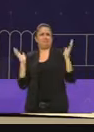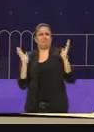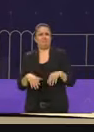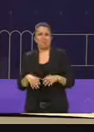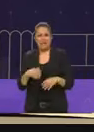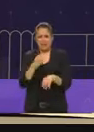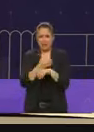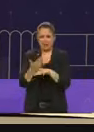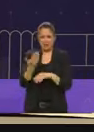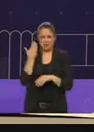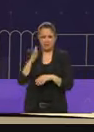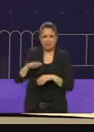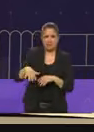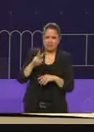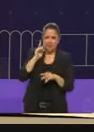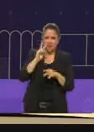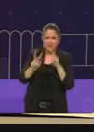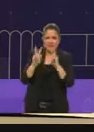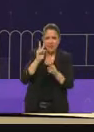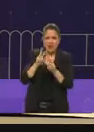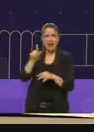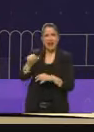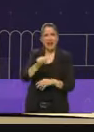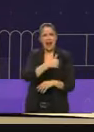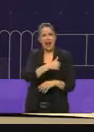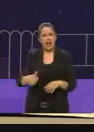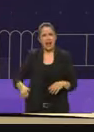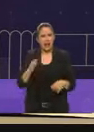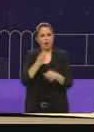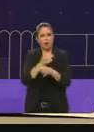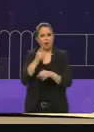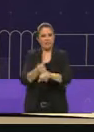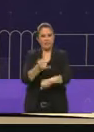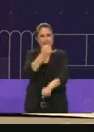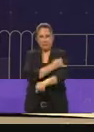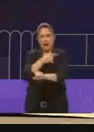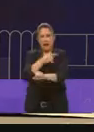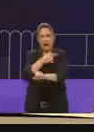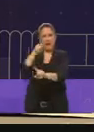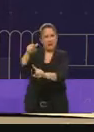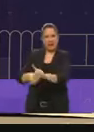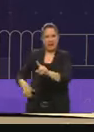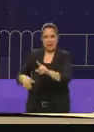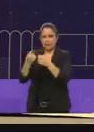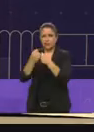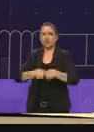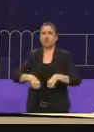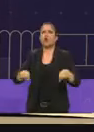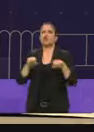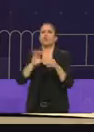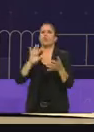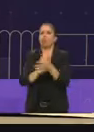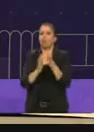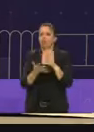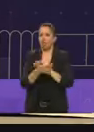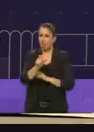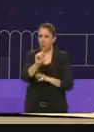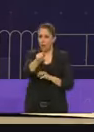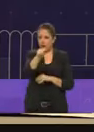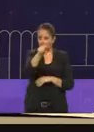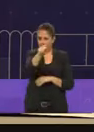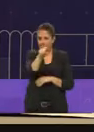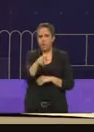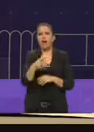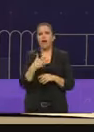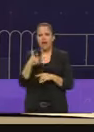mal no recuerdo es el alcalde actual de Iztapalapa uno de los principales socios para ellos si hubo desarrollo